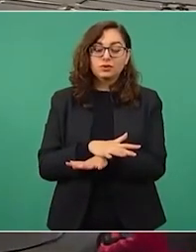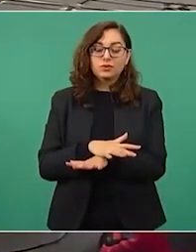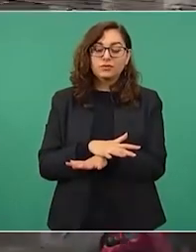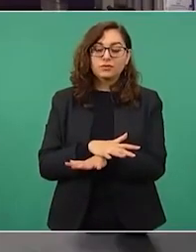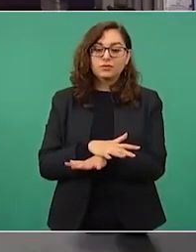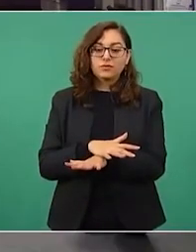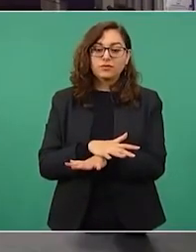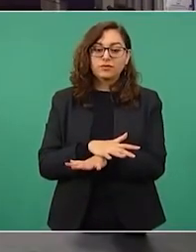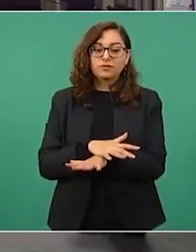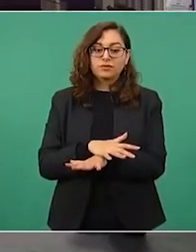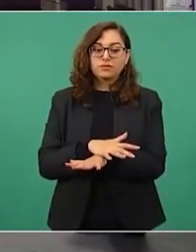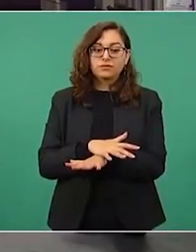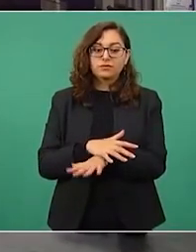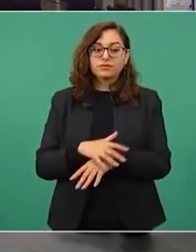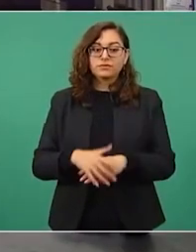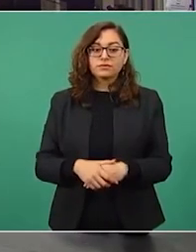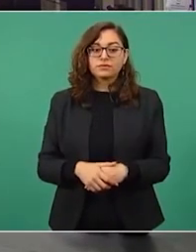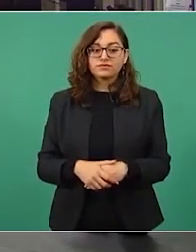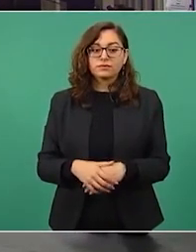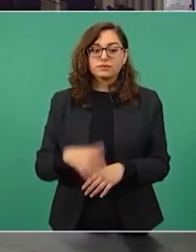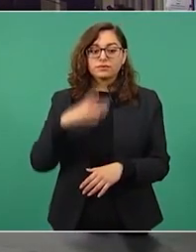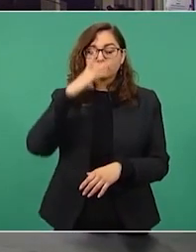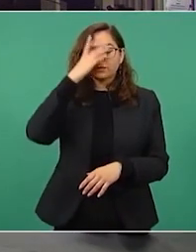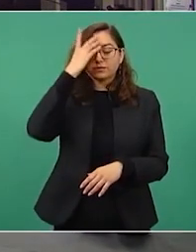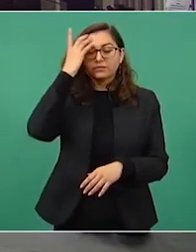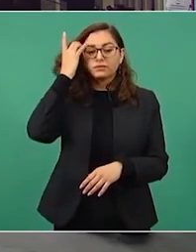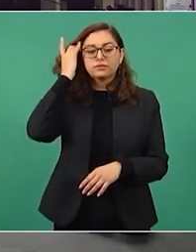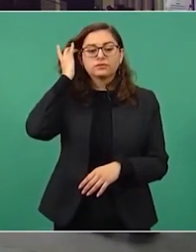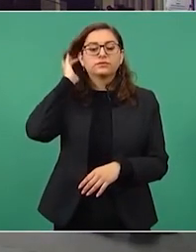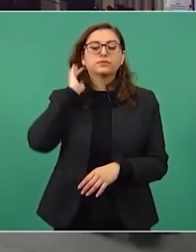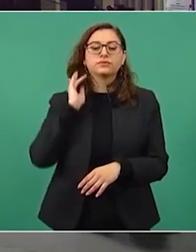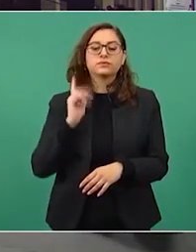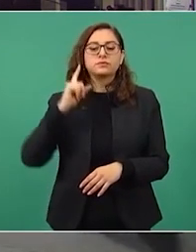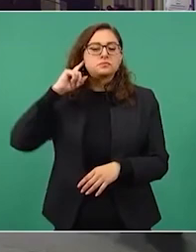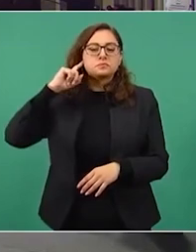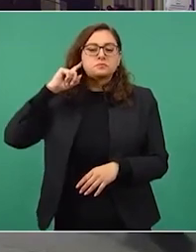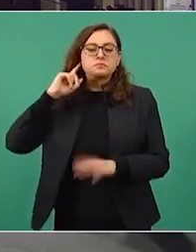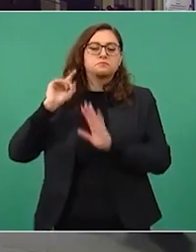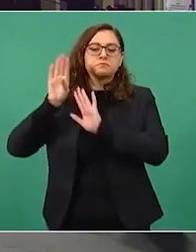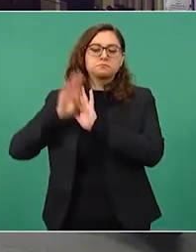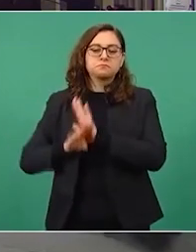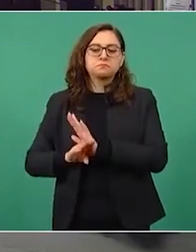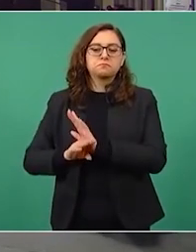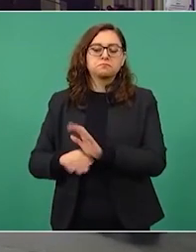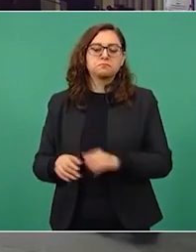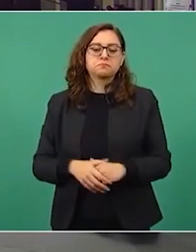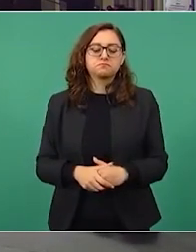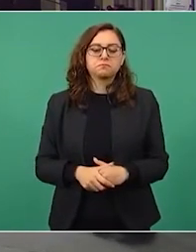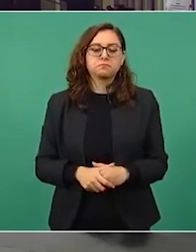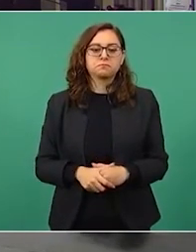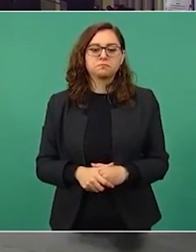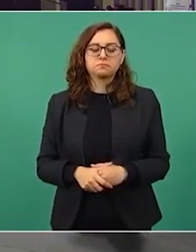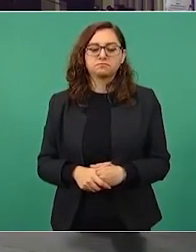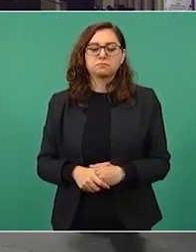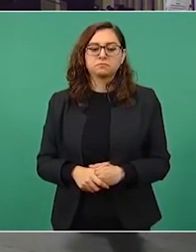cantaba la española más mexicana Rocío Durcal